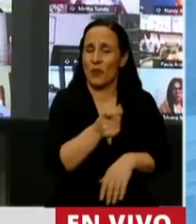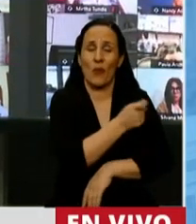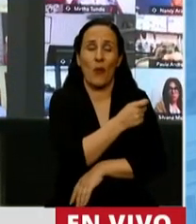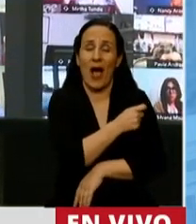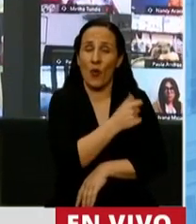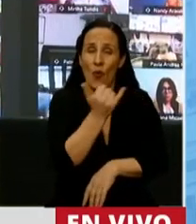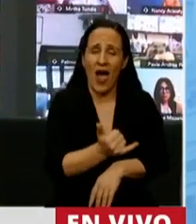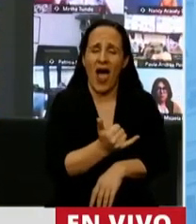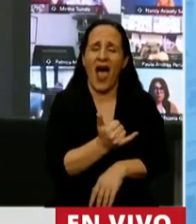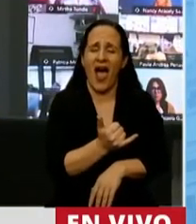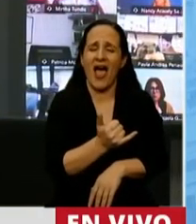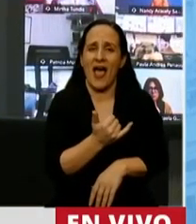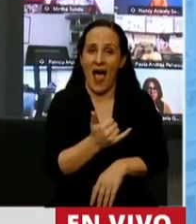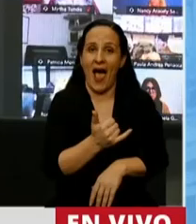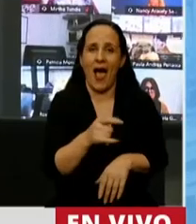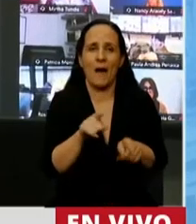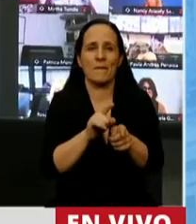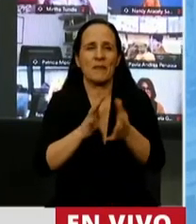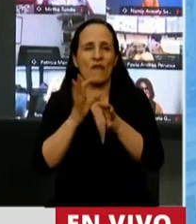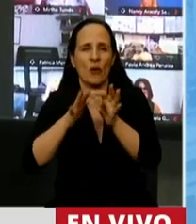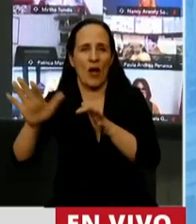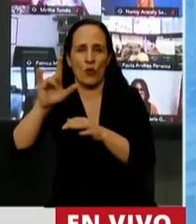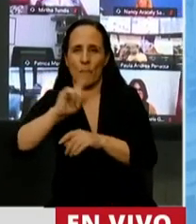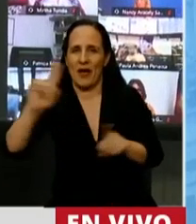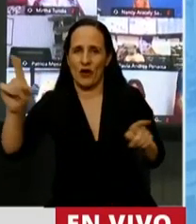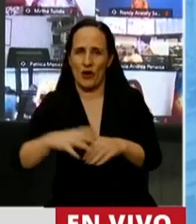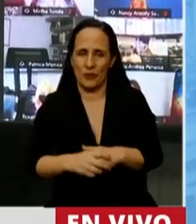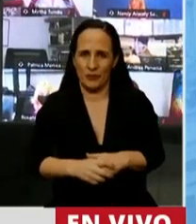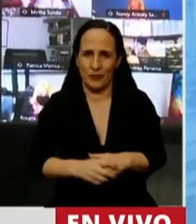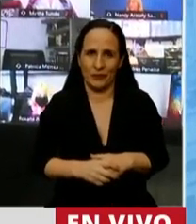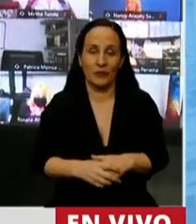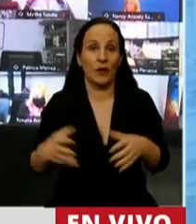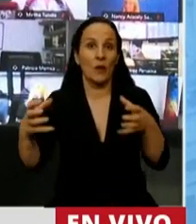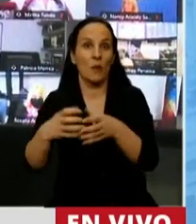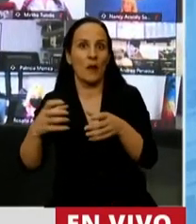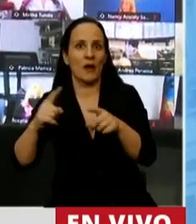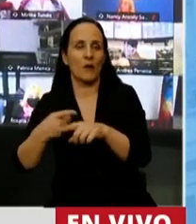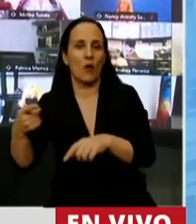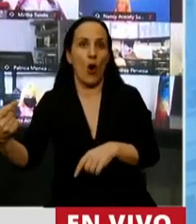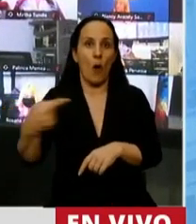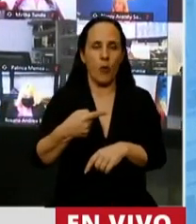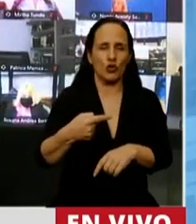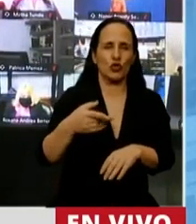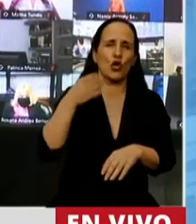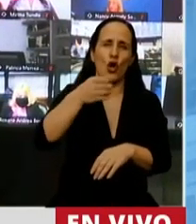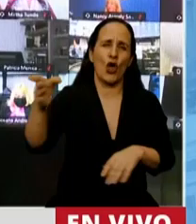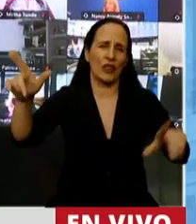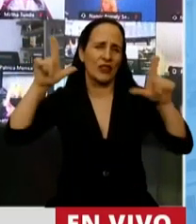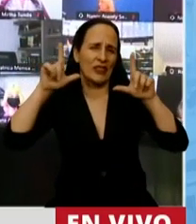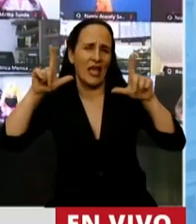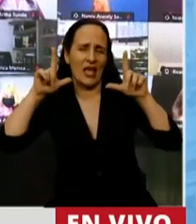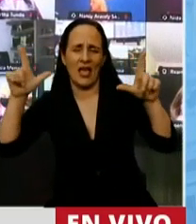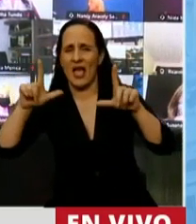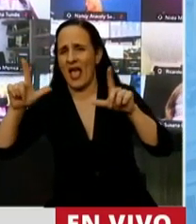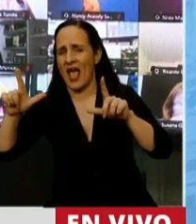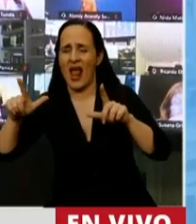salud, en las inversiones que tenemos que hacer en el sistema de salud, en el equipamiento que tenemos que comprar, pero fundamentalmente en las vacunas.